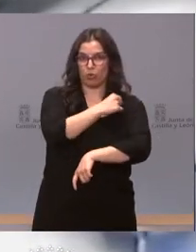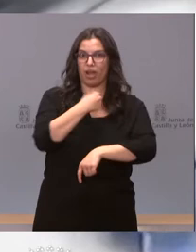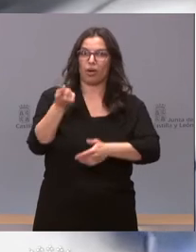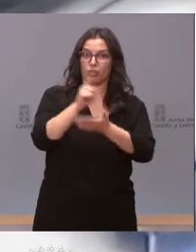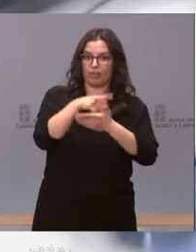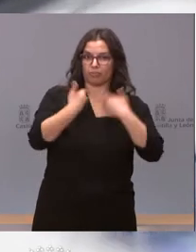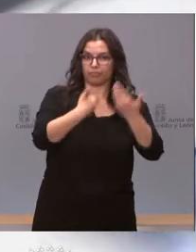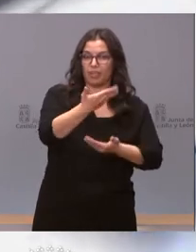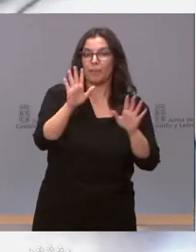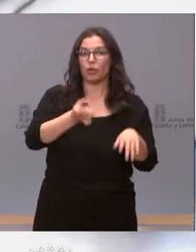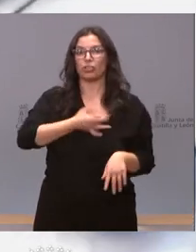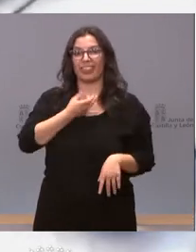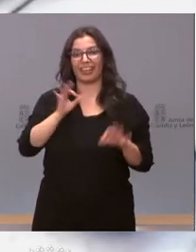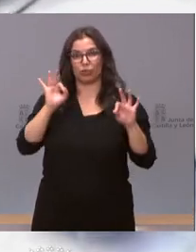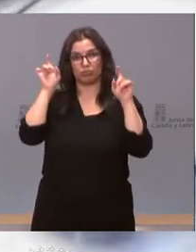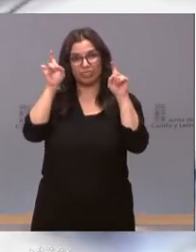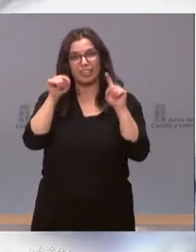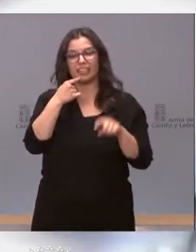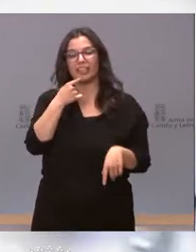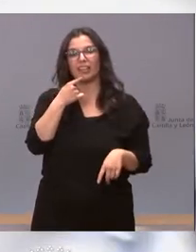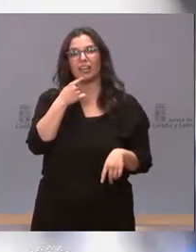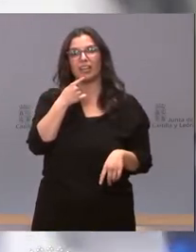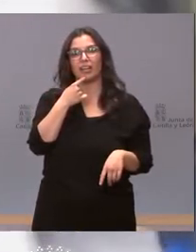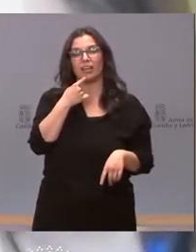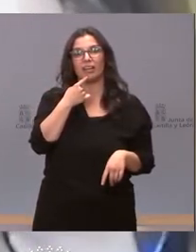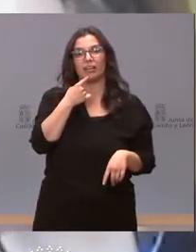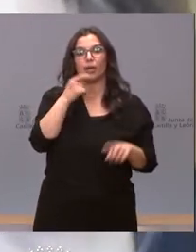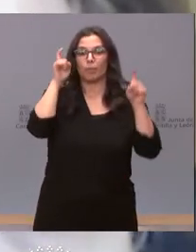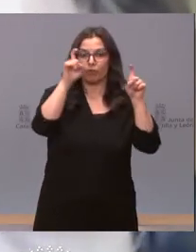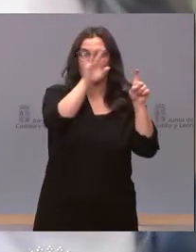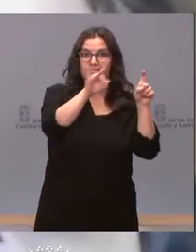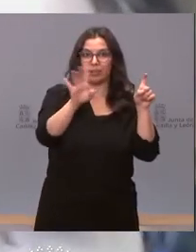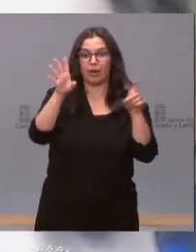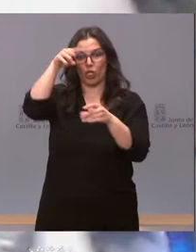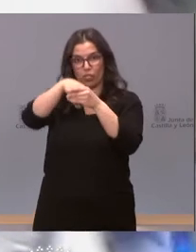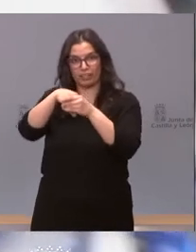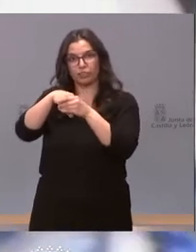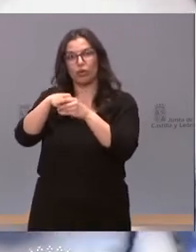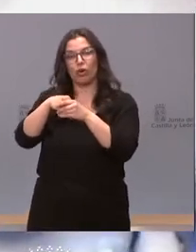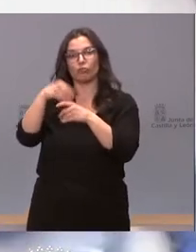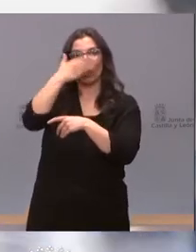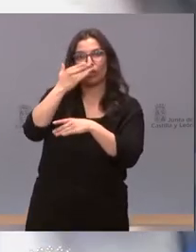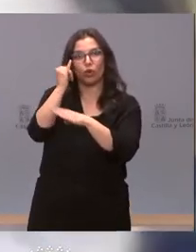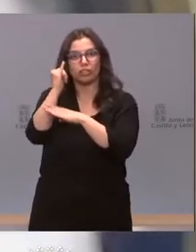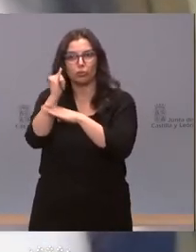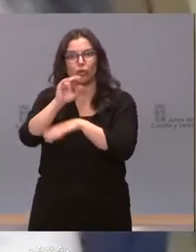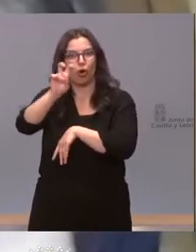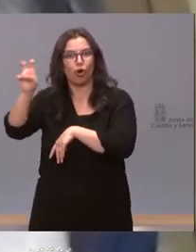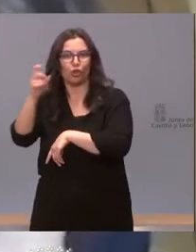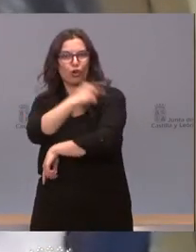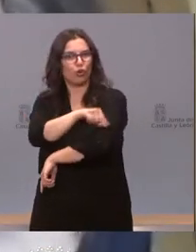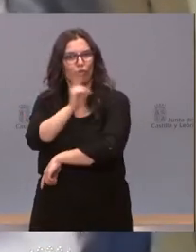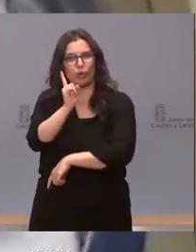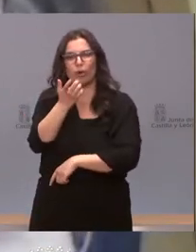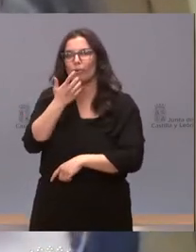critican que no se esté también vacunando al personal que funciona dentro de los centros educativos, es decir, conserjes e incluso